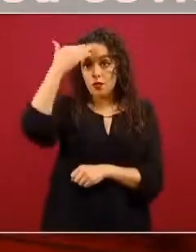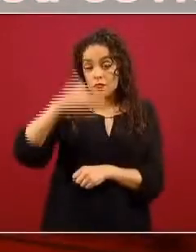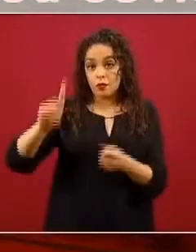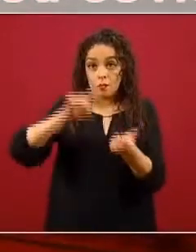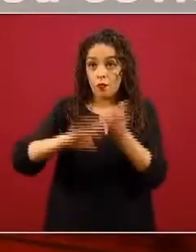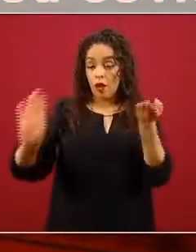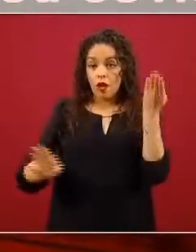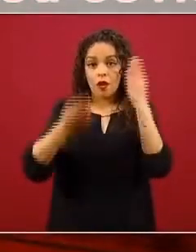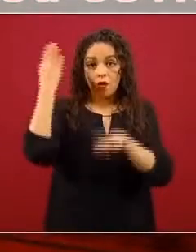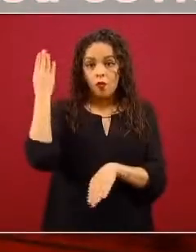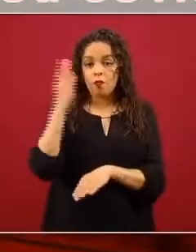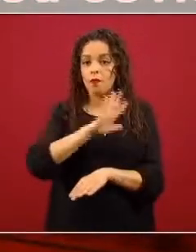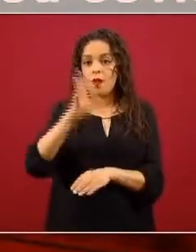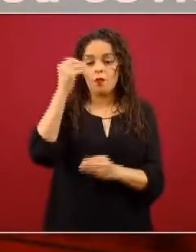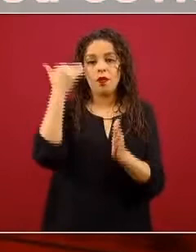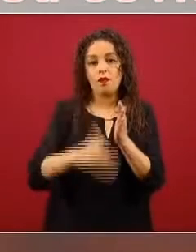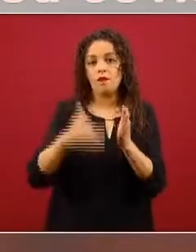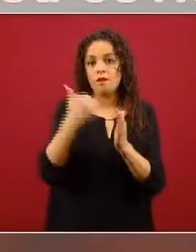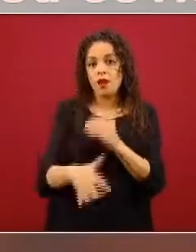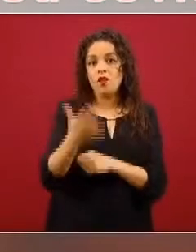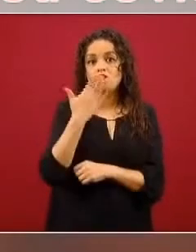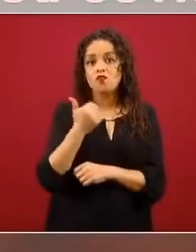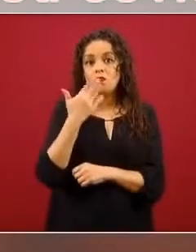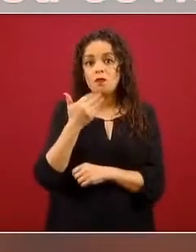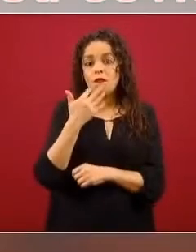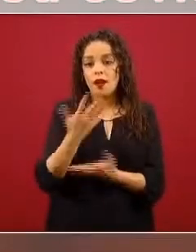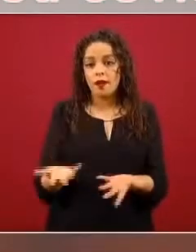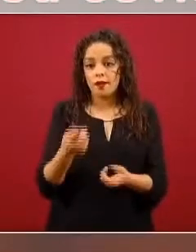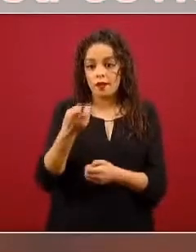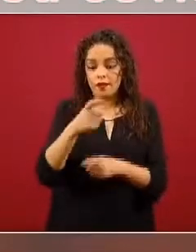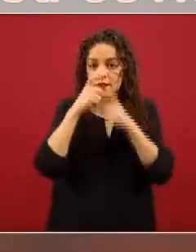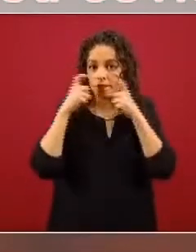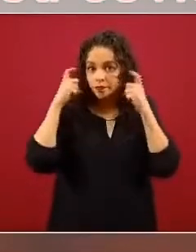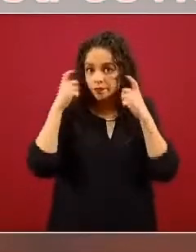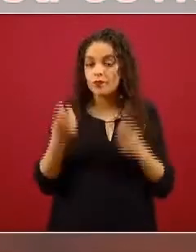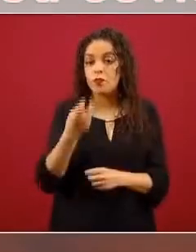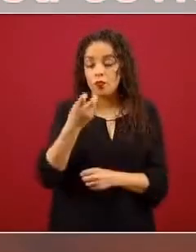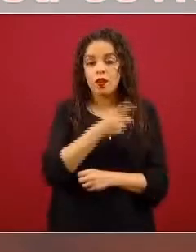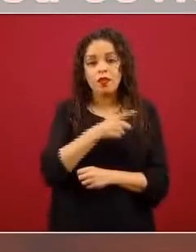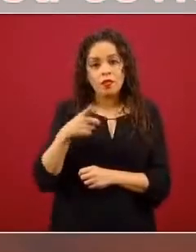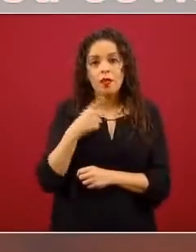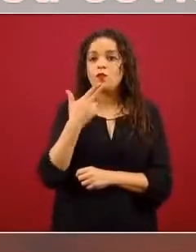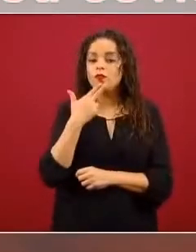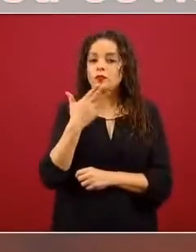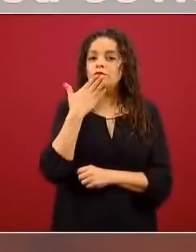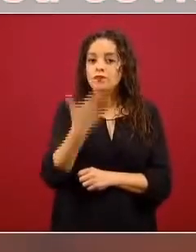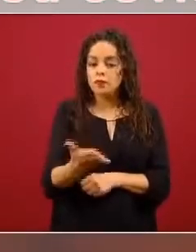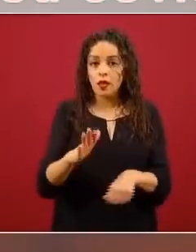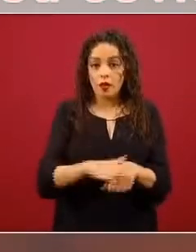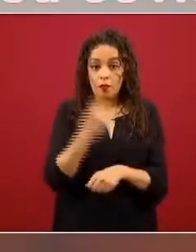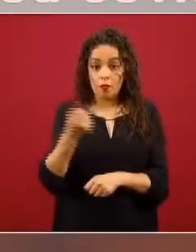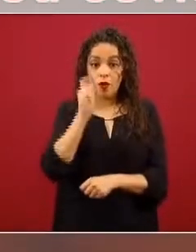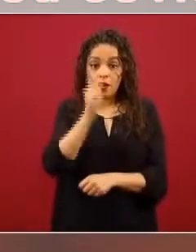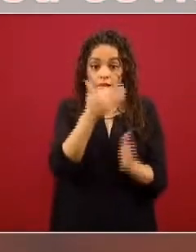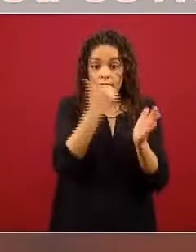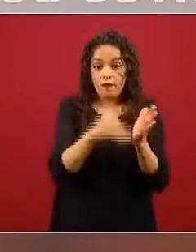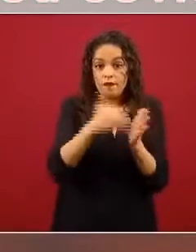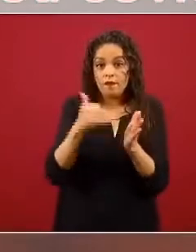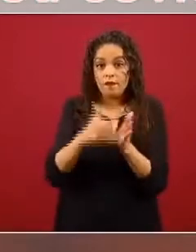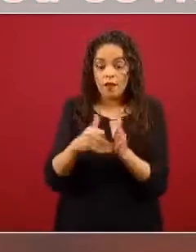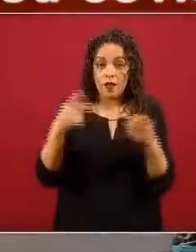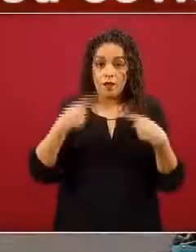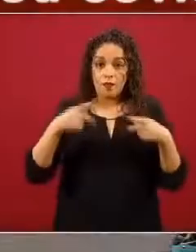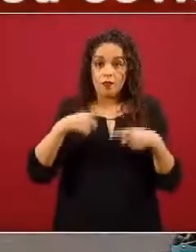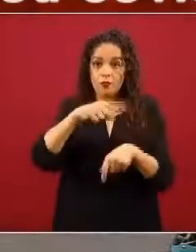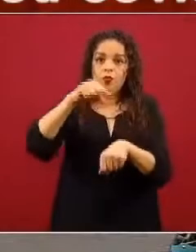de protección personal. Y que si no los utilizamos bien, quienes van a quedarse sin este tipo de equipo van a ser el personal de salud.